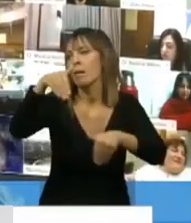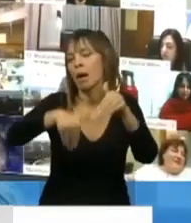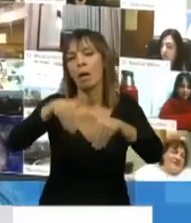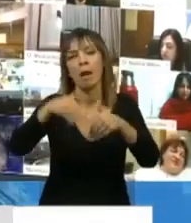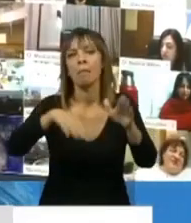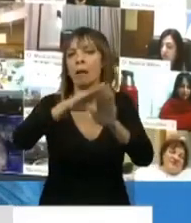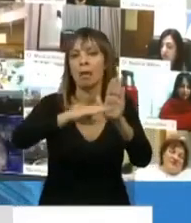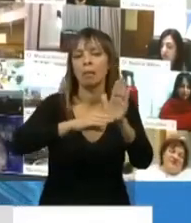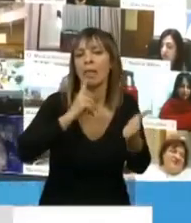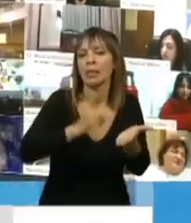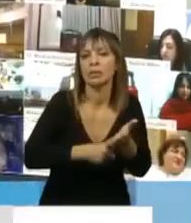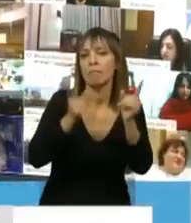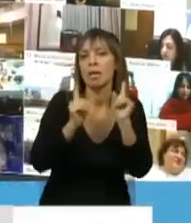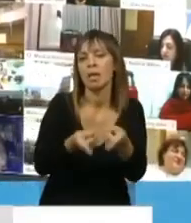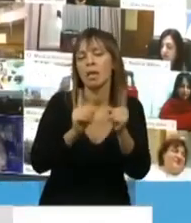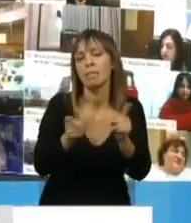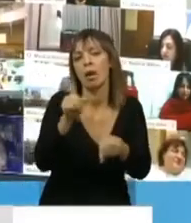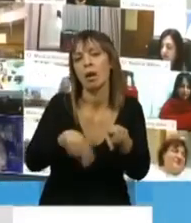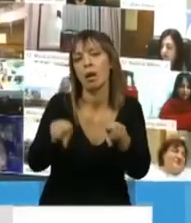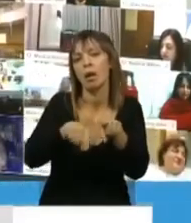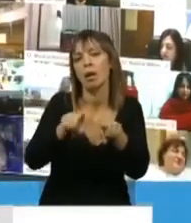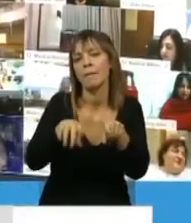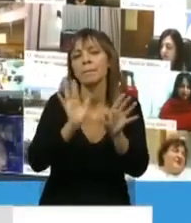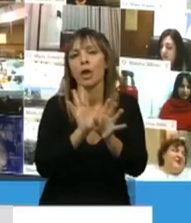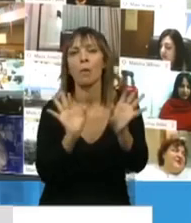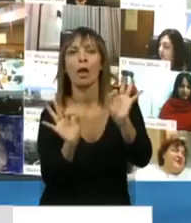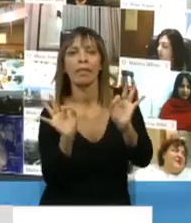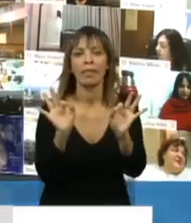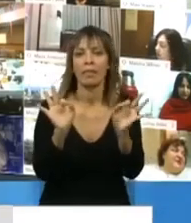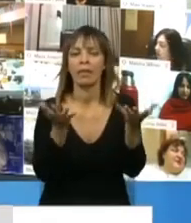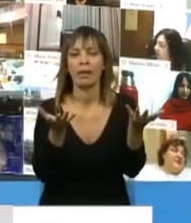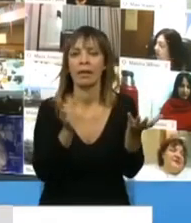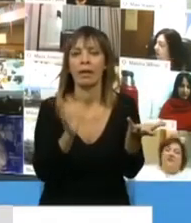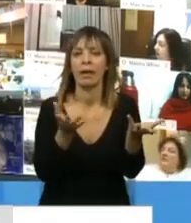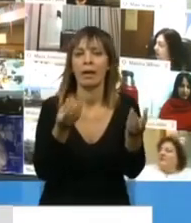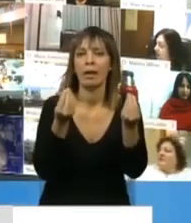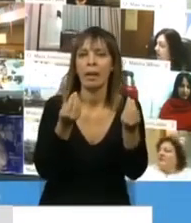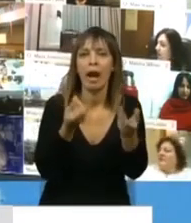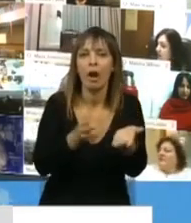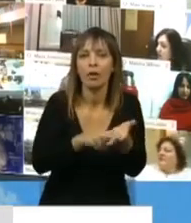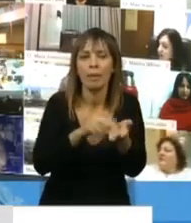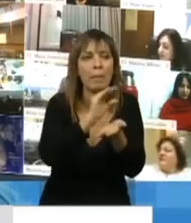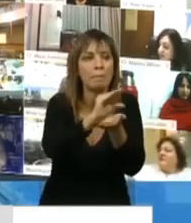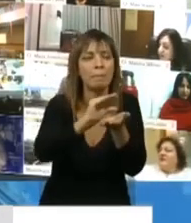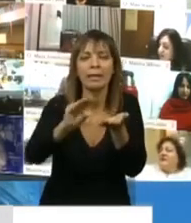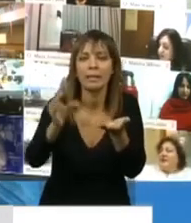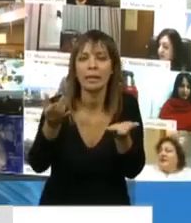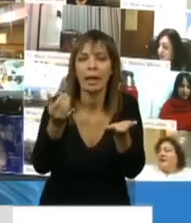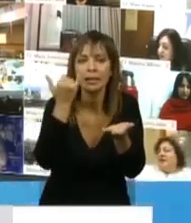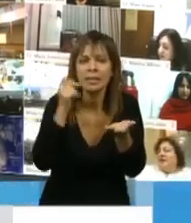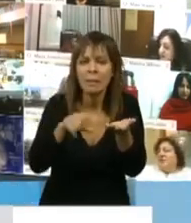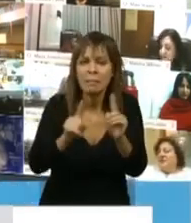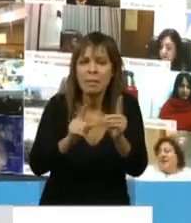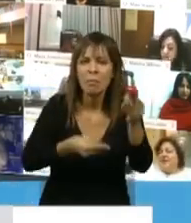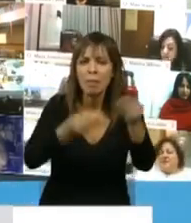de poderes discrecionales para reasignar partidas de un presupuesto ya ajustado,